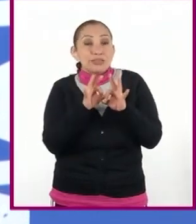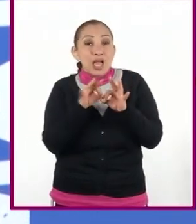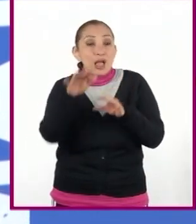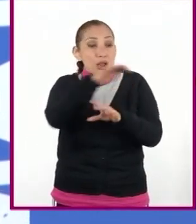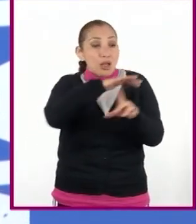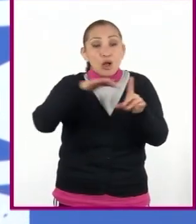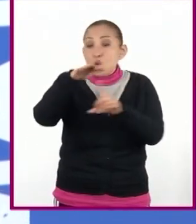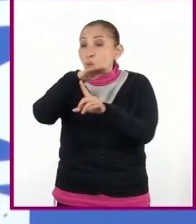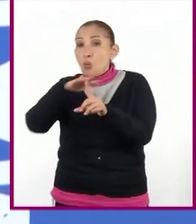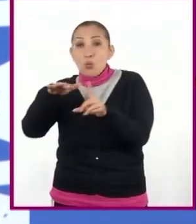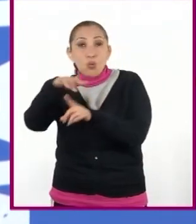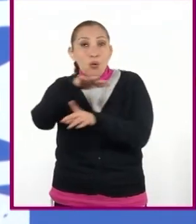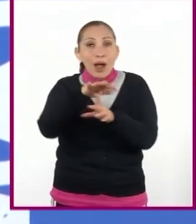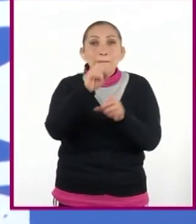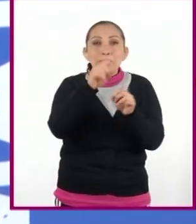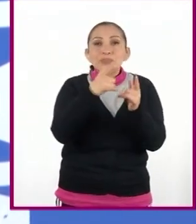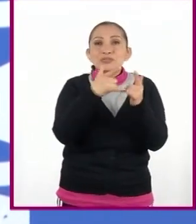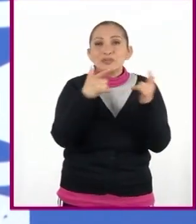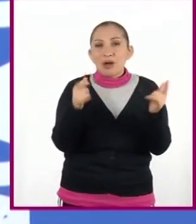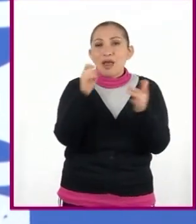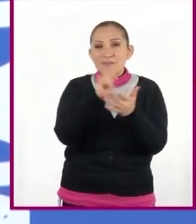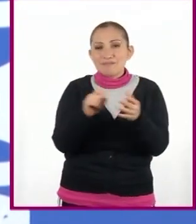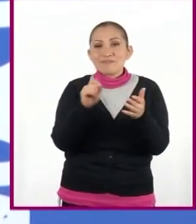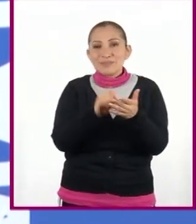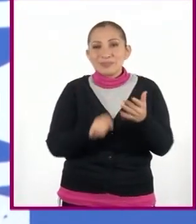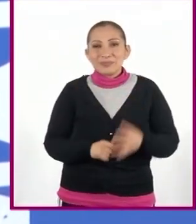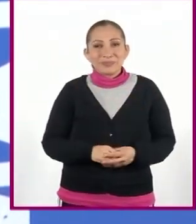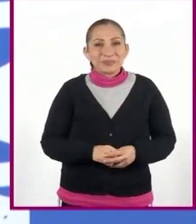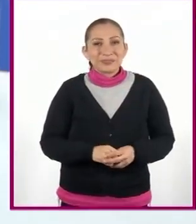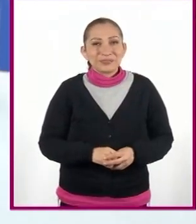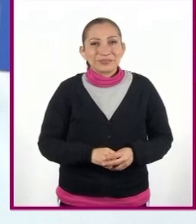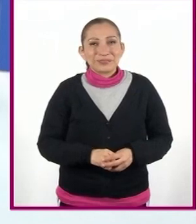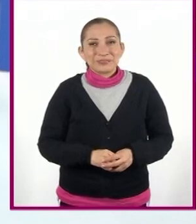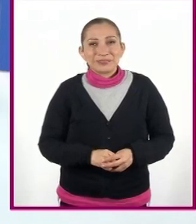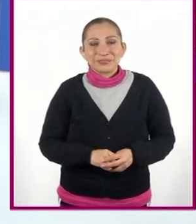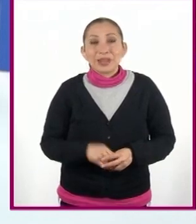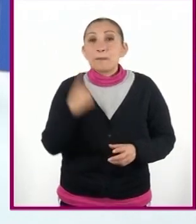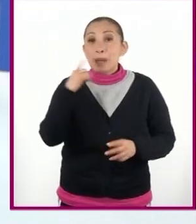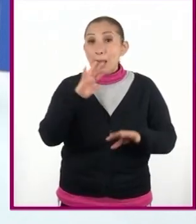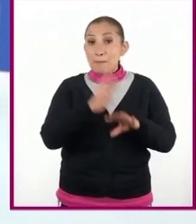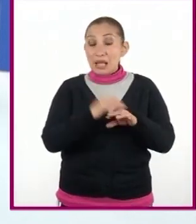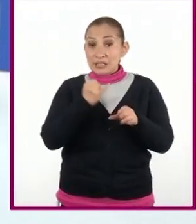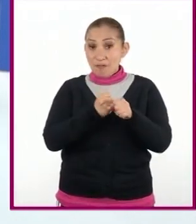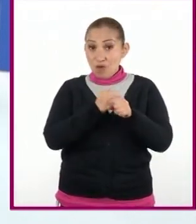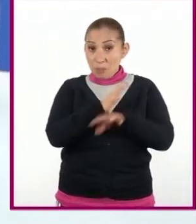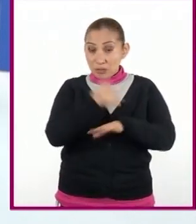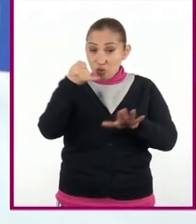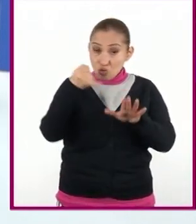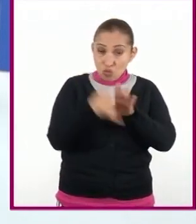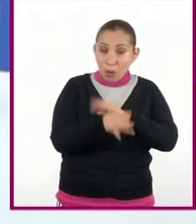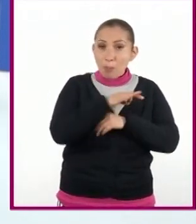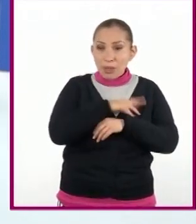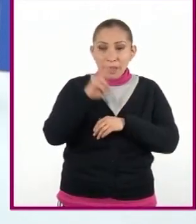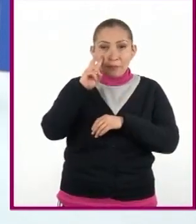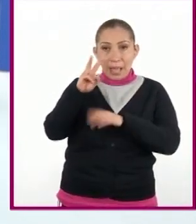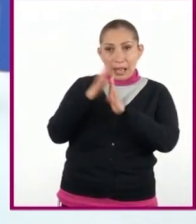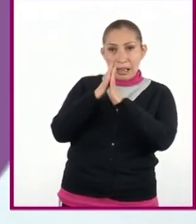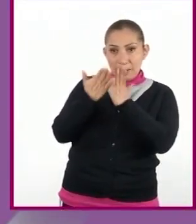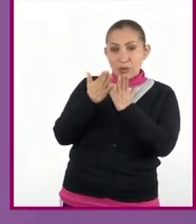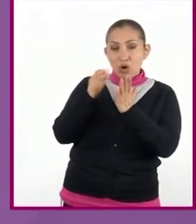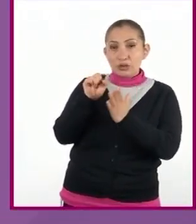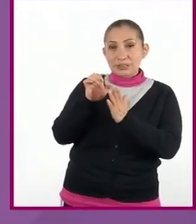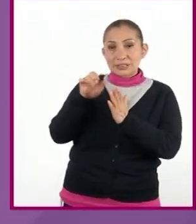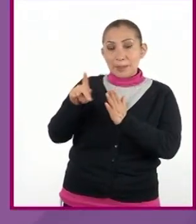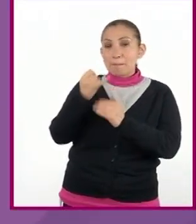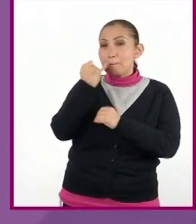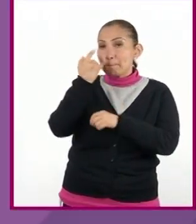espacios y ambientes para la realización de sus cuentos. Para ampliar la información, pueden consultar en su libro de texto